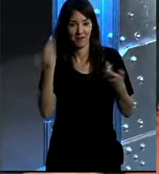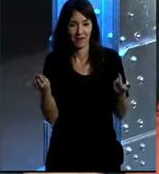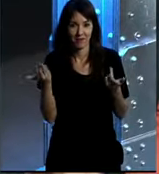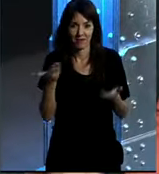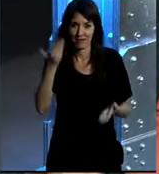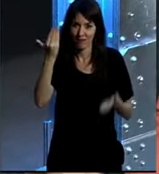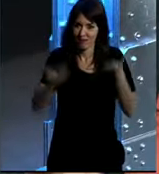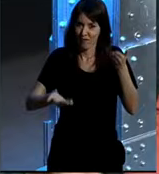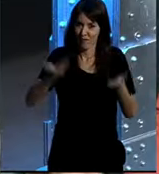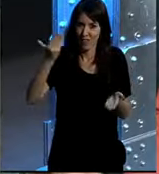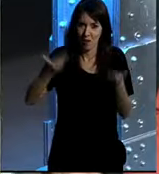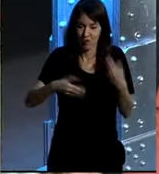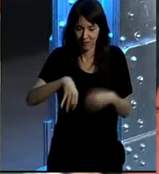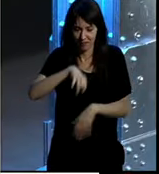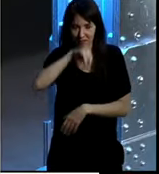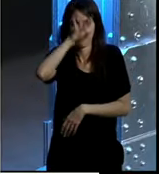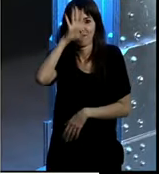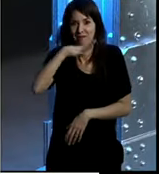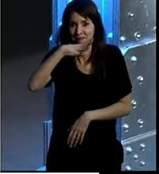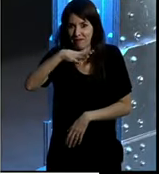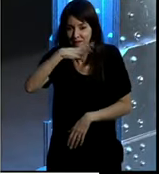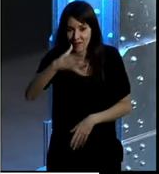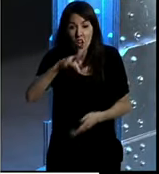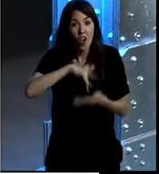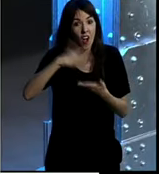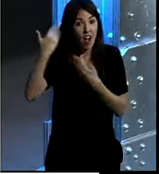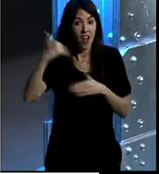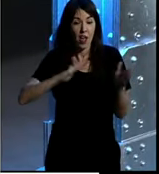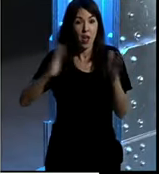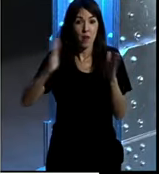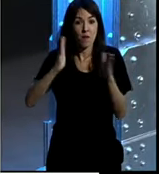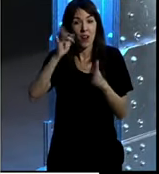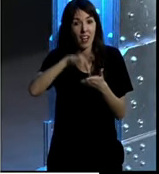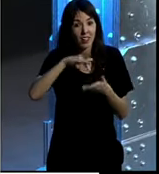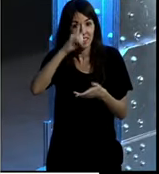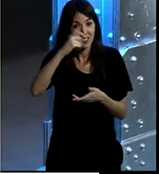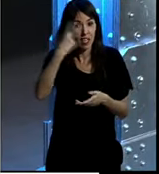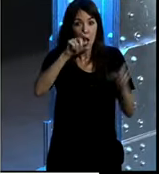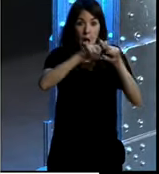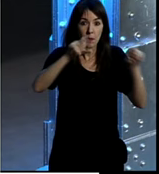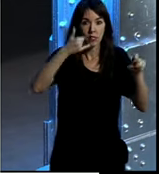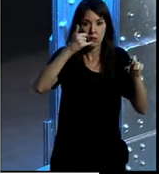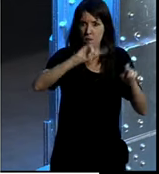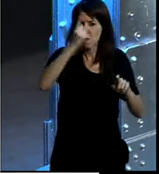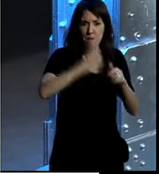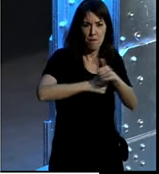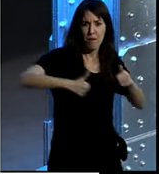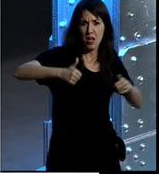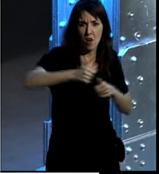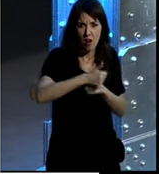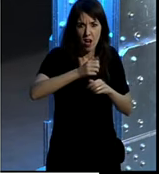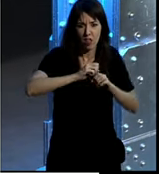unas comparaciones totalmente asombrosas, ¿no? Era de aquella época en la que, pues, empresas como Telefónica, pioneras, que lanzaron